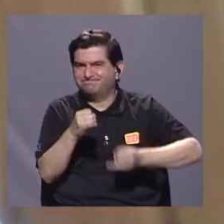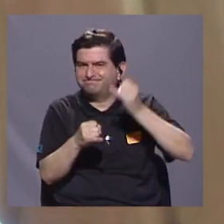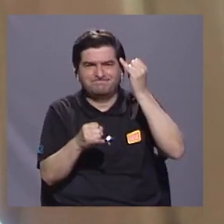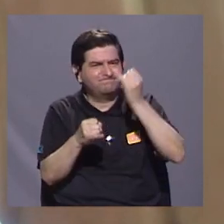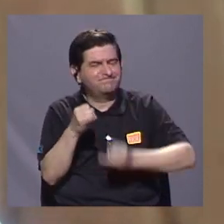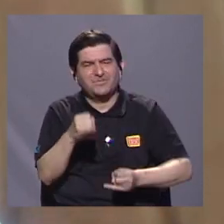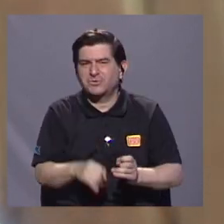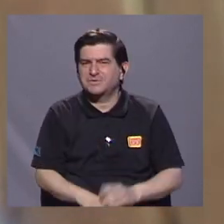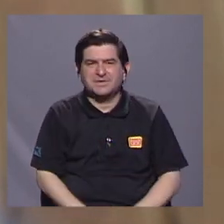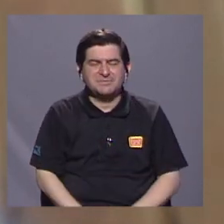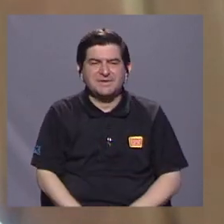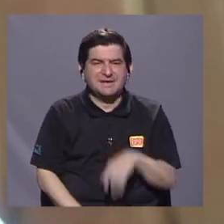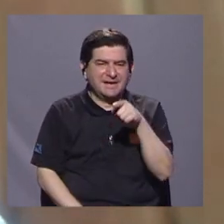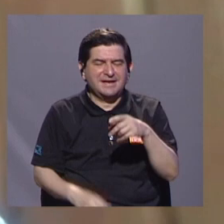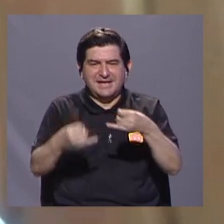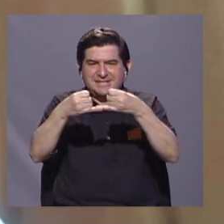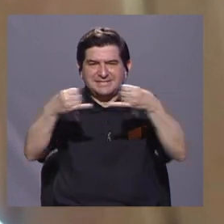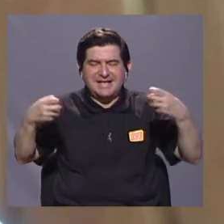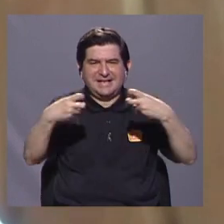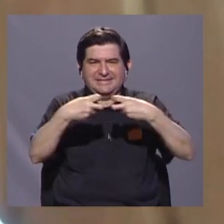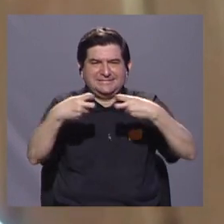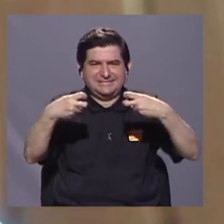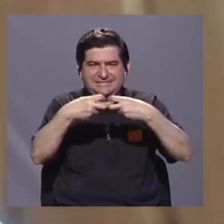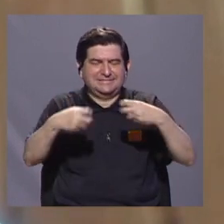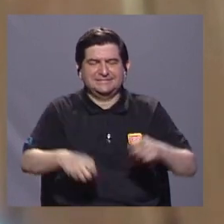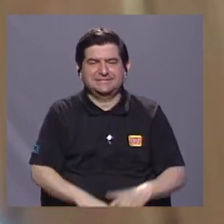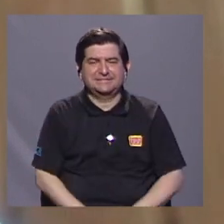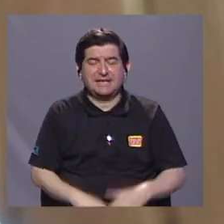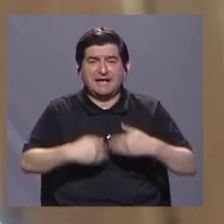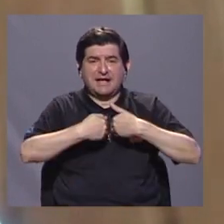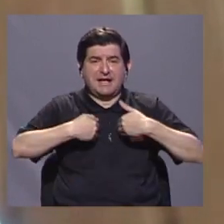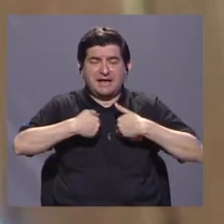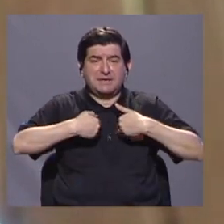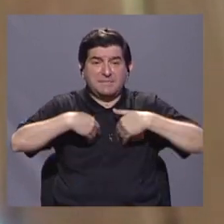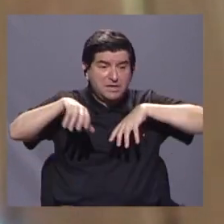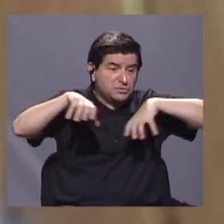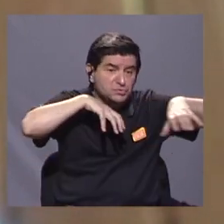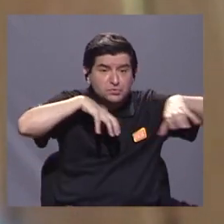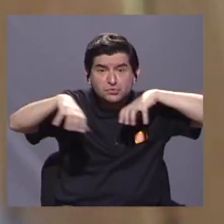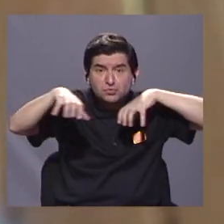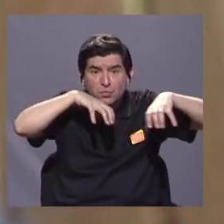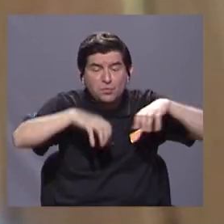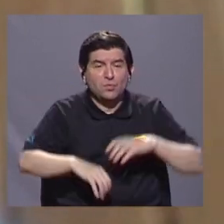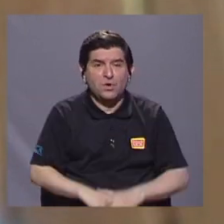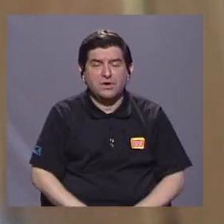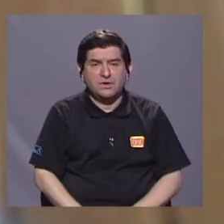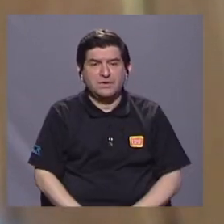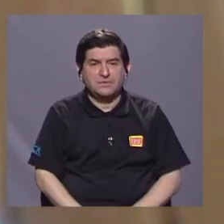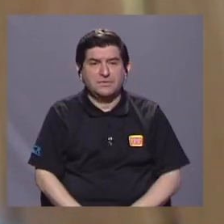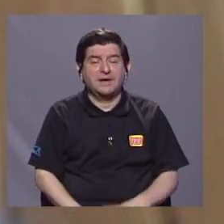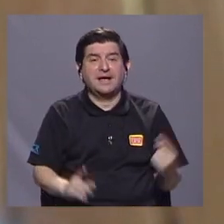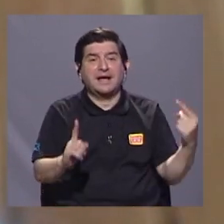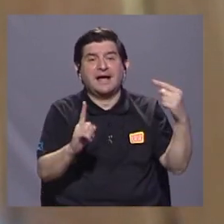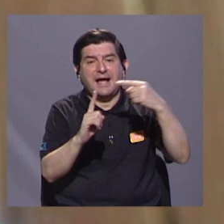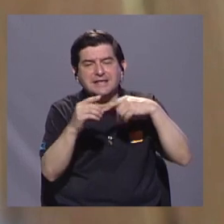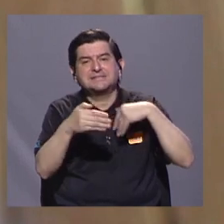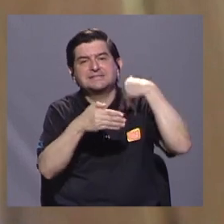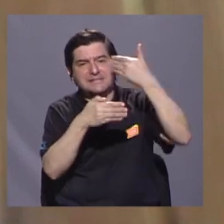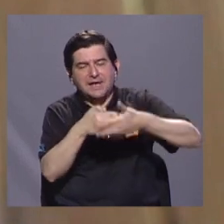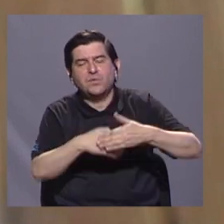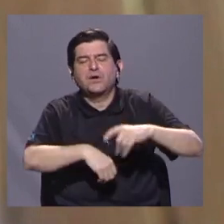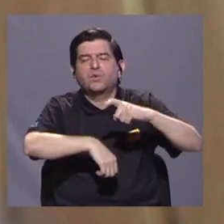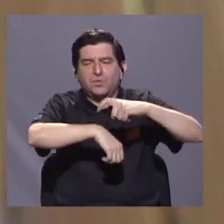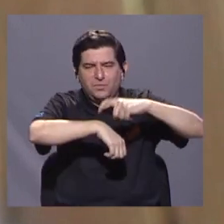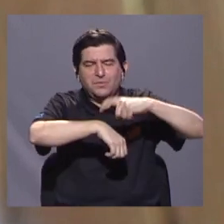Los cables y los animales empiezan a moverse por el cableado aislante, llegando obviamente a un